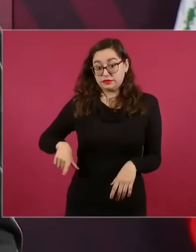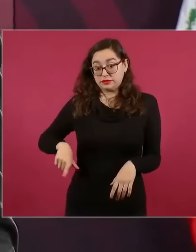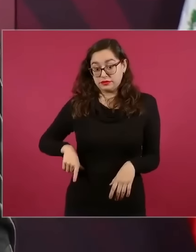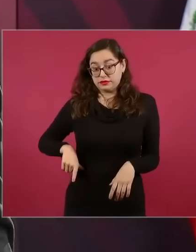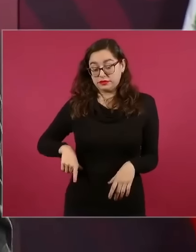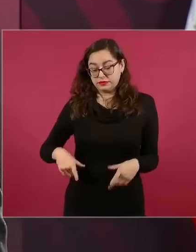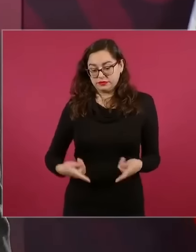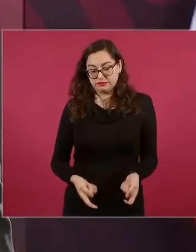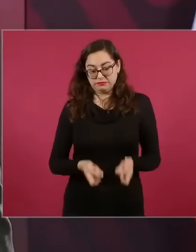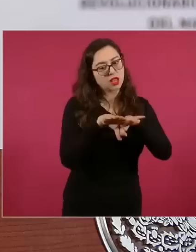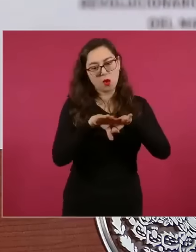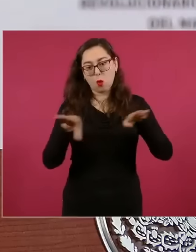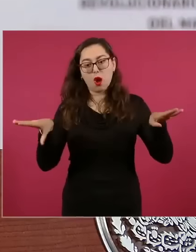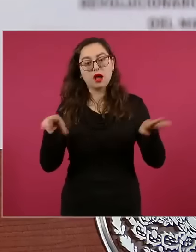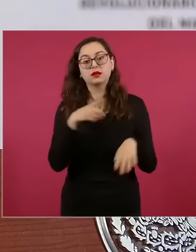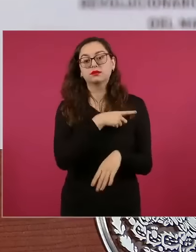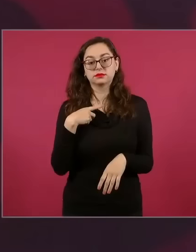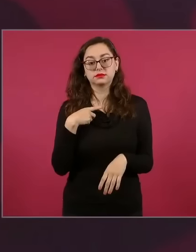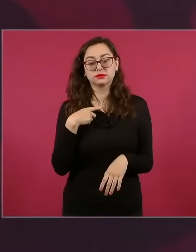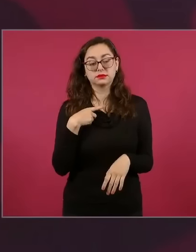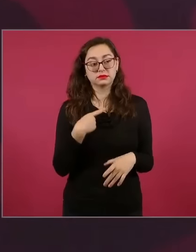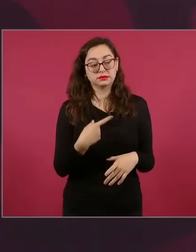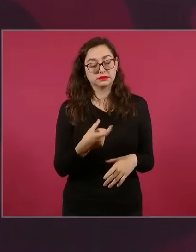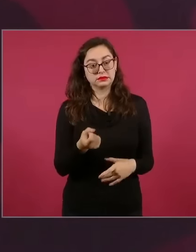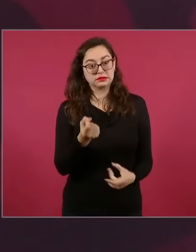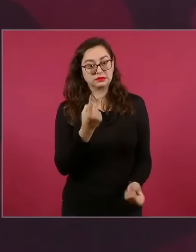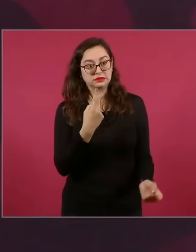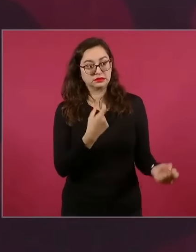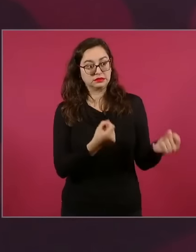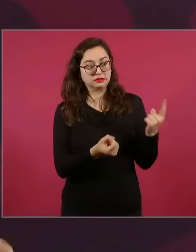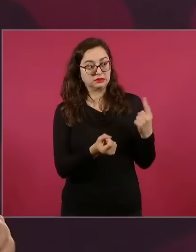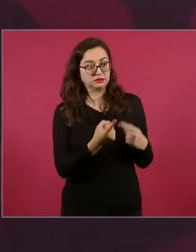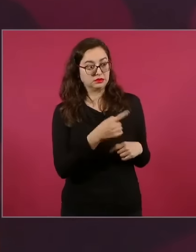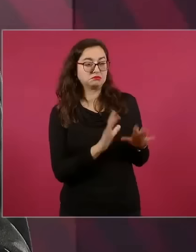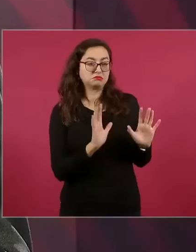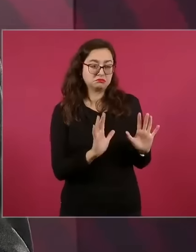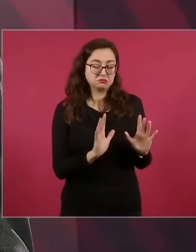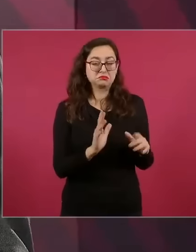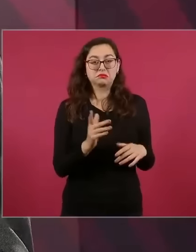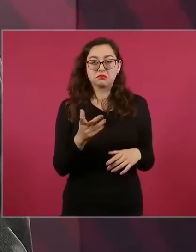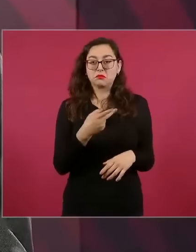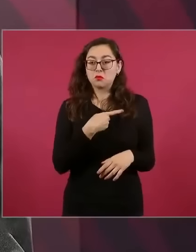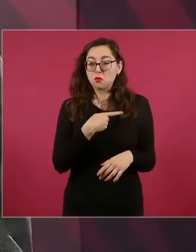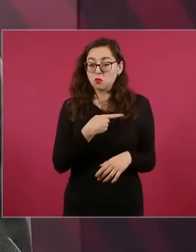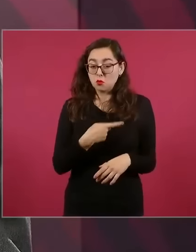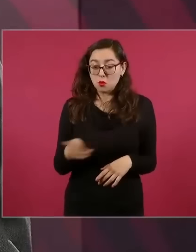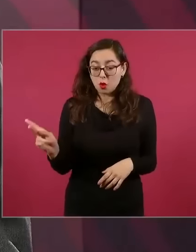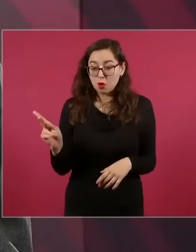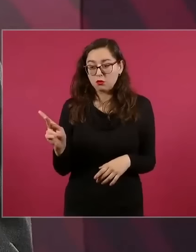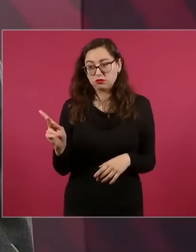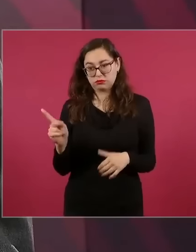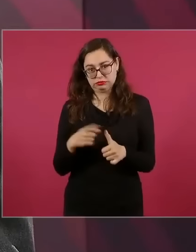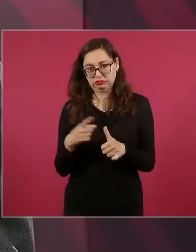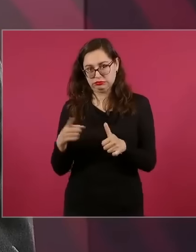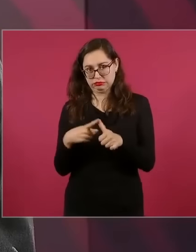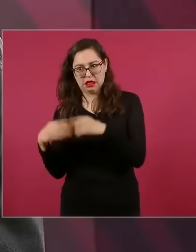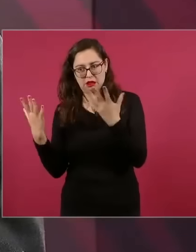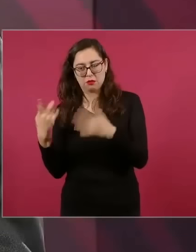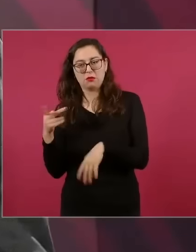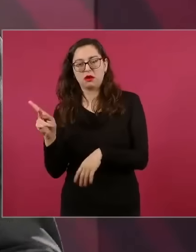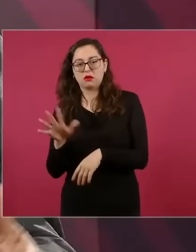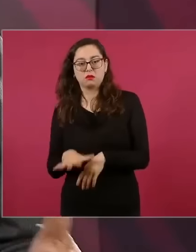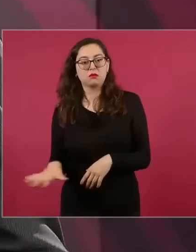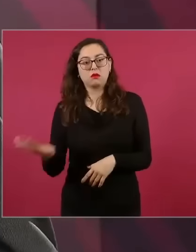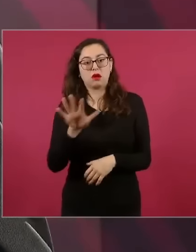a todos escuchar a todos aunque se le dé preferencia a los pobres pero hay que escuchar a todos y atender a todos